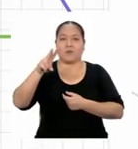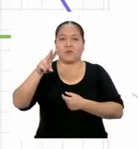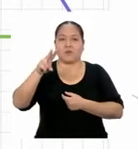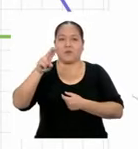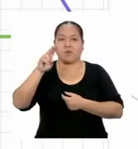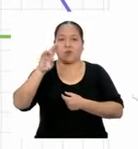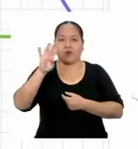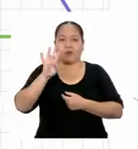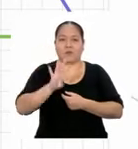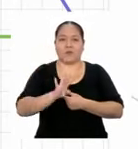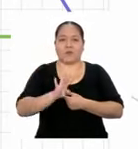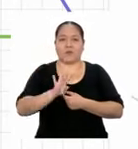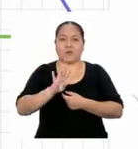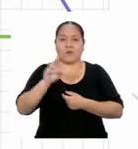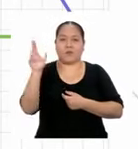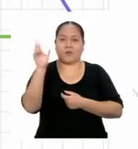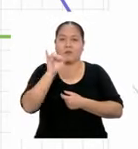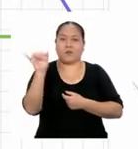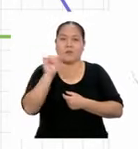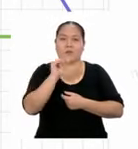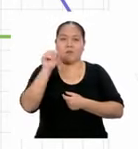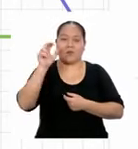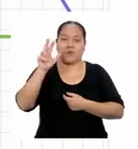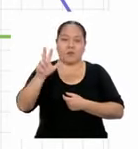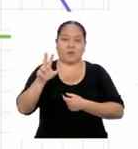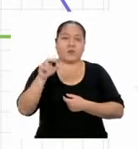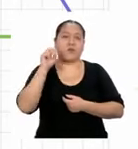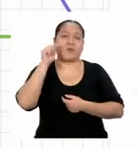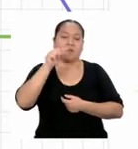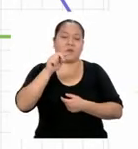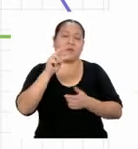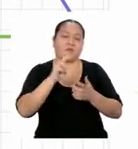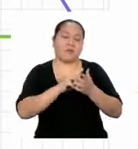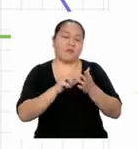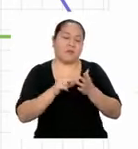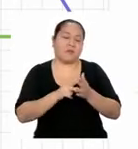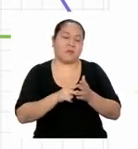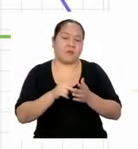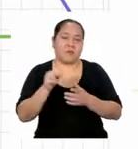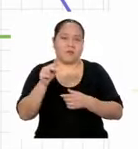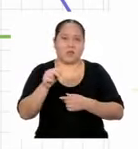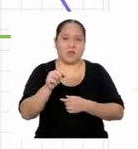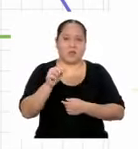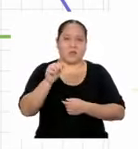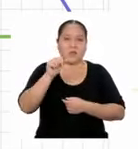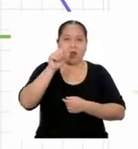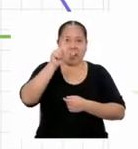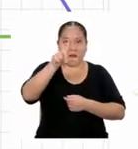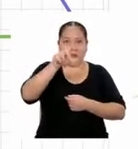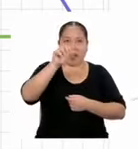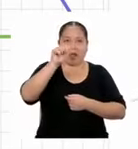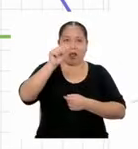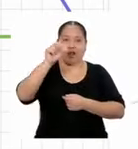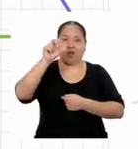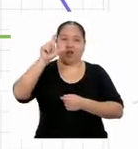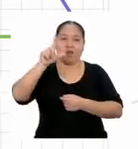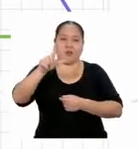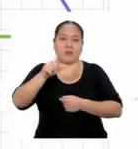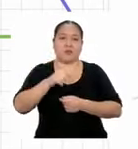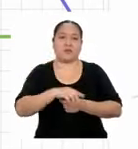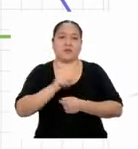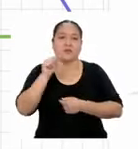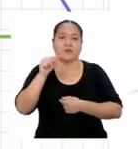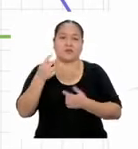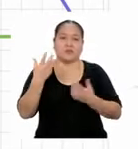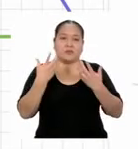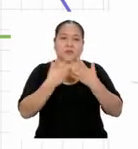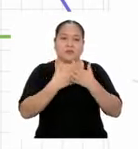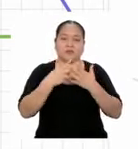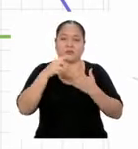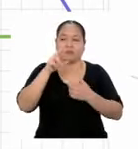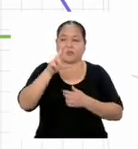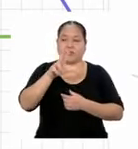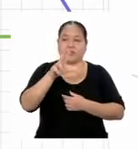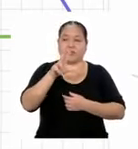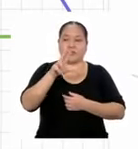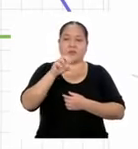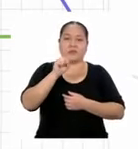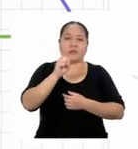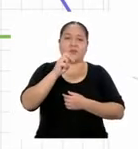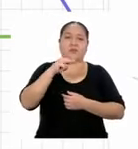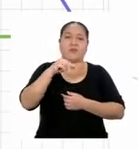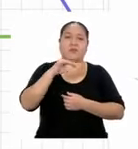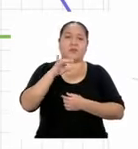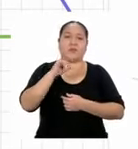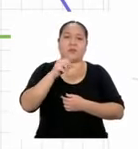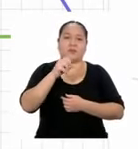3 también. Cumple con el criterio lado-ángulo-lado. Y la razón de semejanza vendría a ser 3. ¡Ajá!